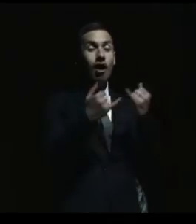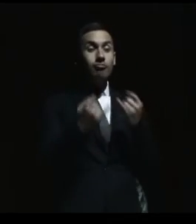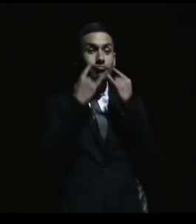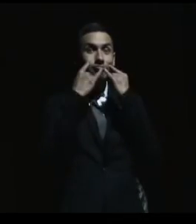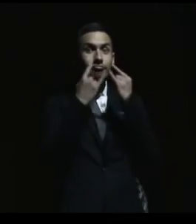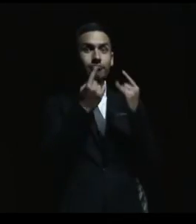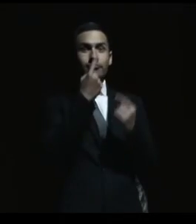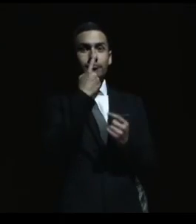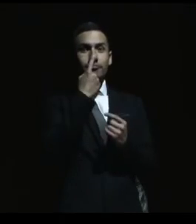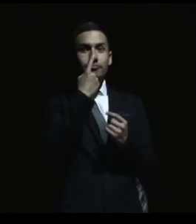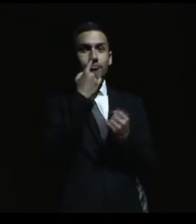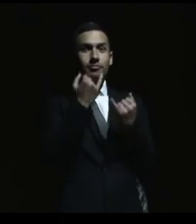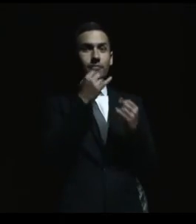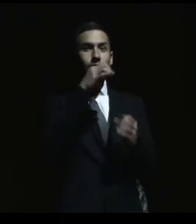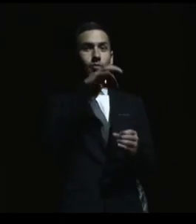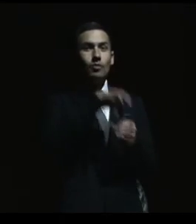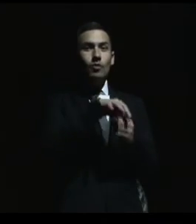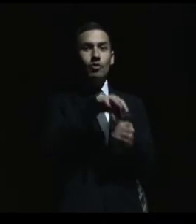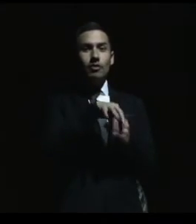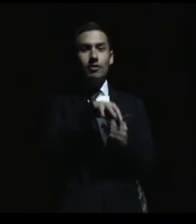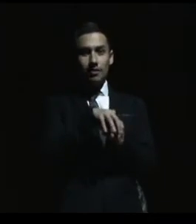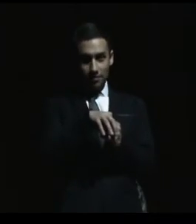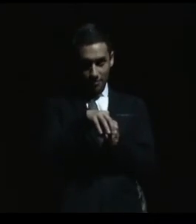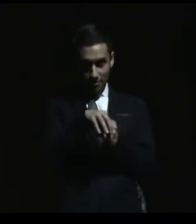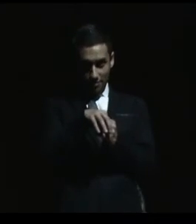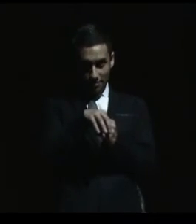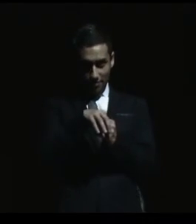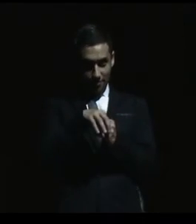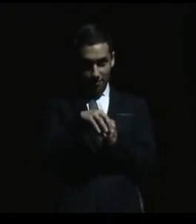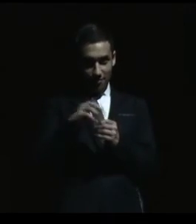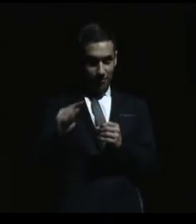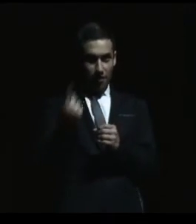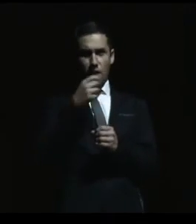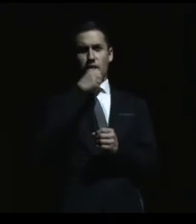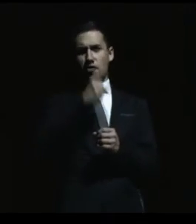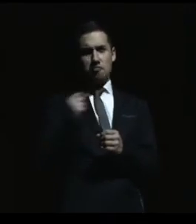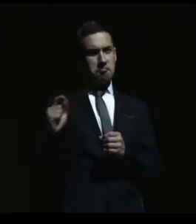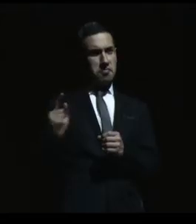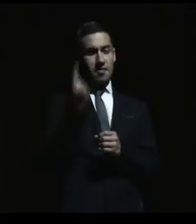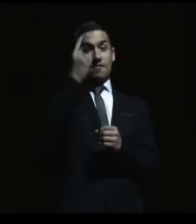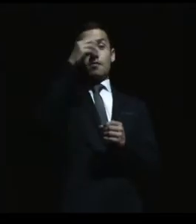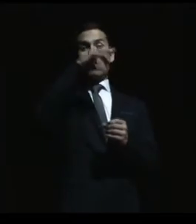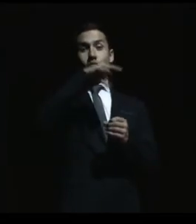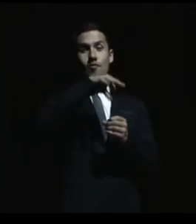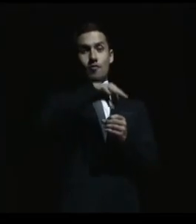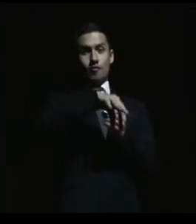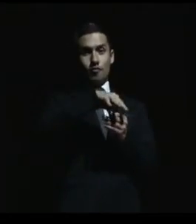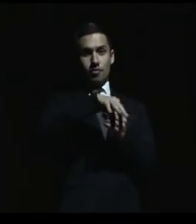¿Está contento de votar? ¿De votar, sí, pero no de estar acá? ¿Por qué? Porque me tiene la fe, hermano.